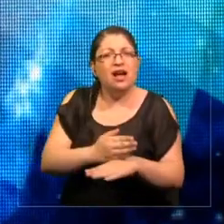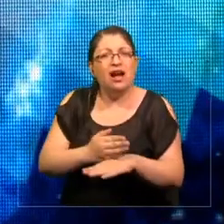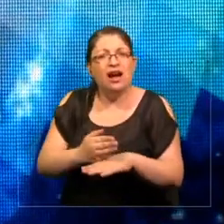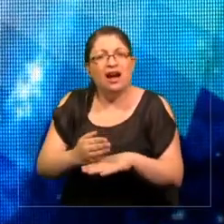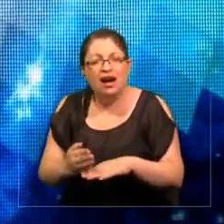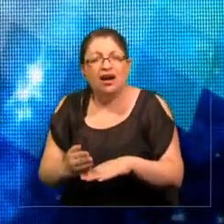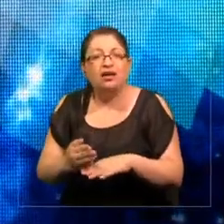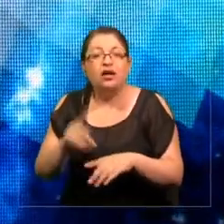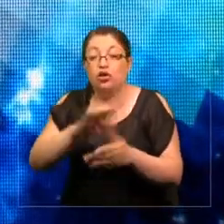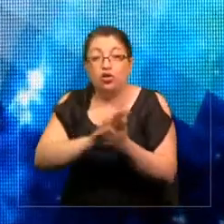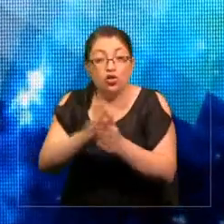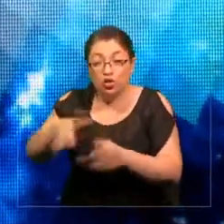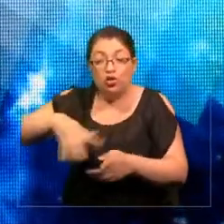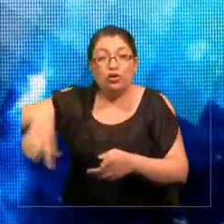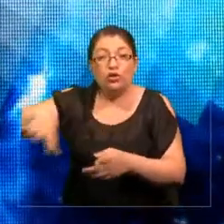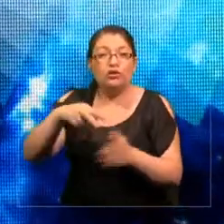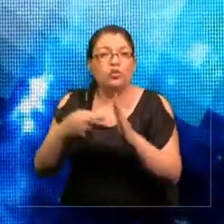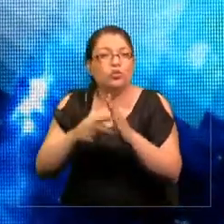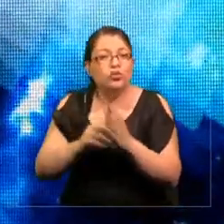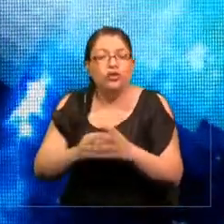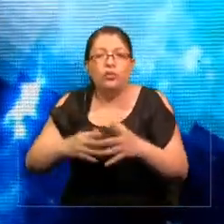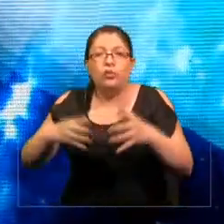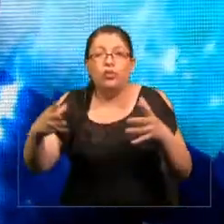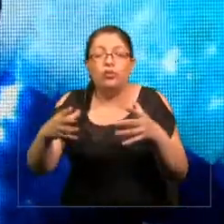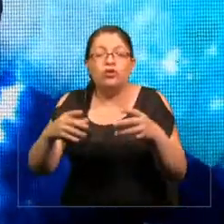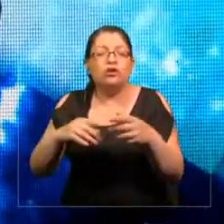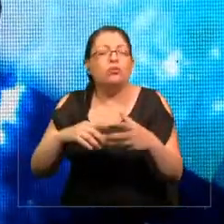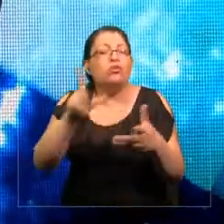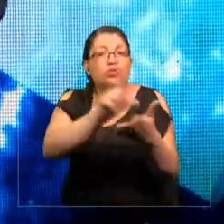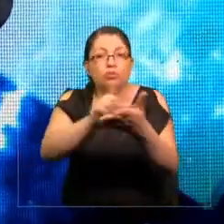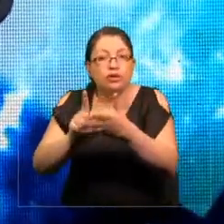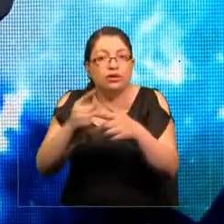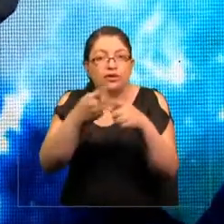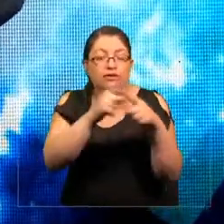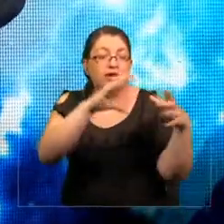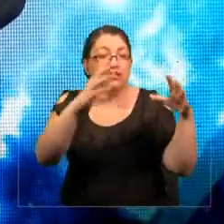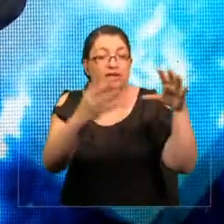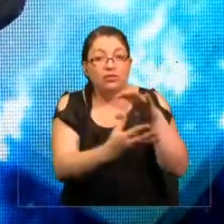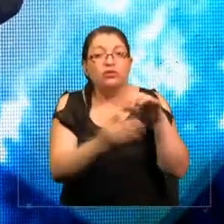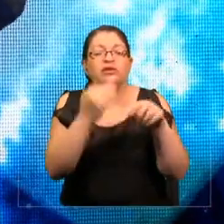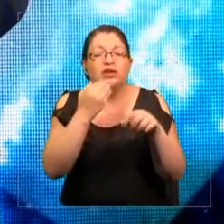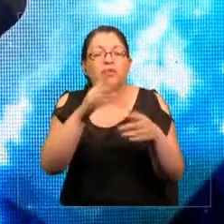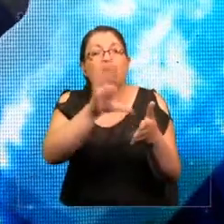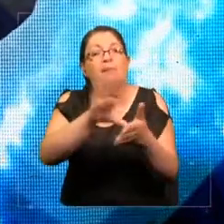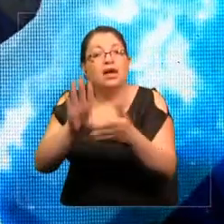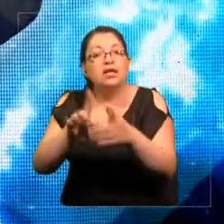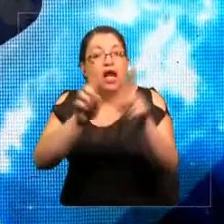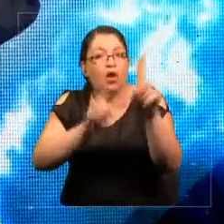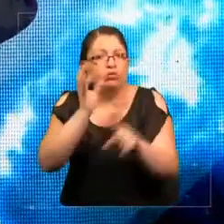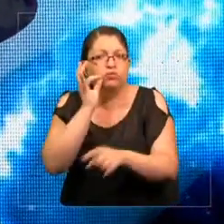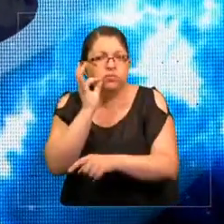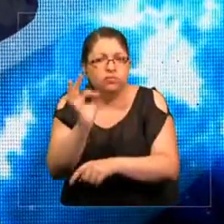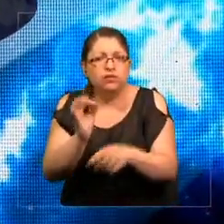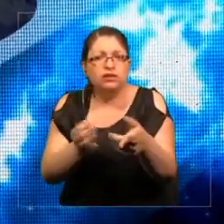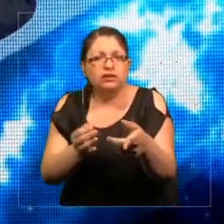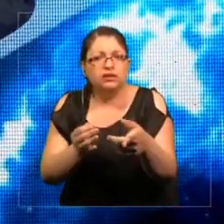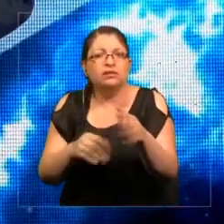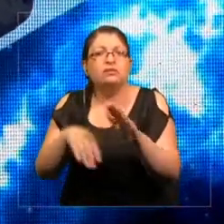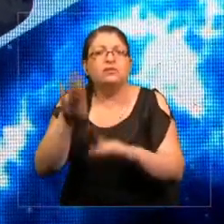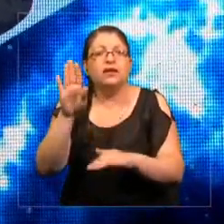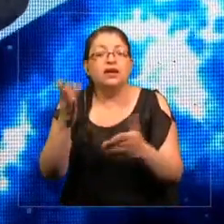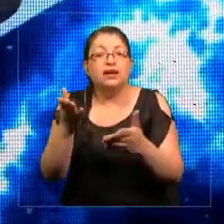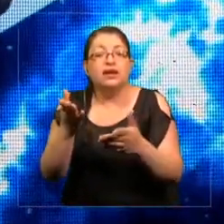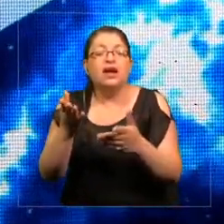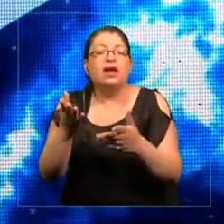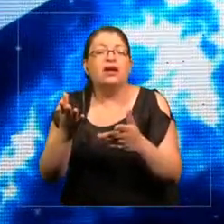estos son problemas gigantes en muchas partes del mundo, incluyendo algunos países ricos, especialmente en